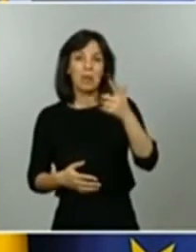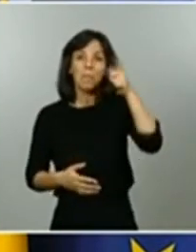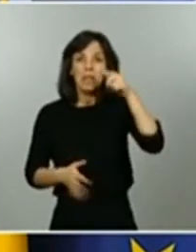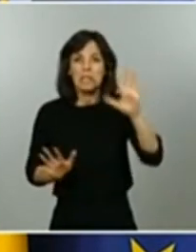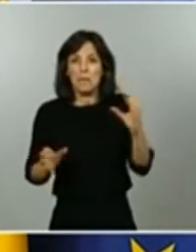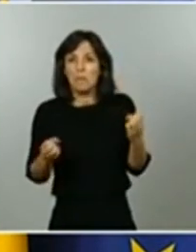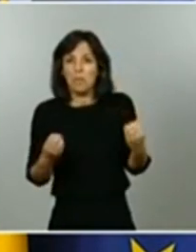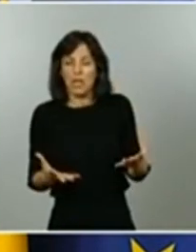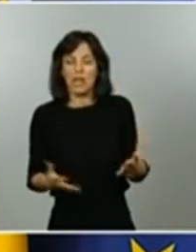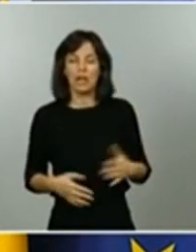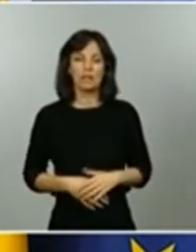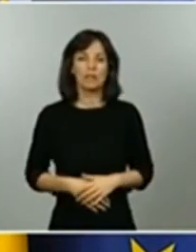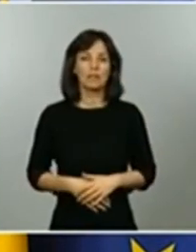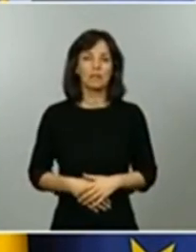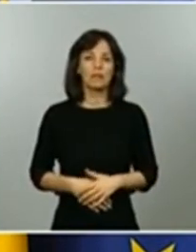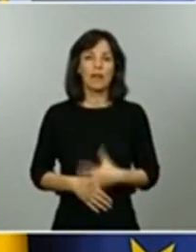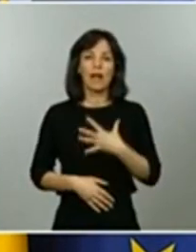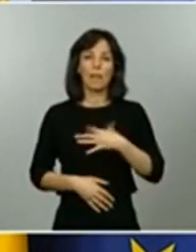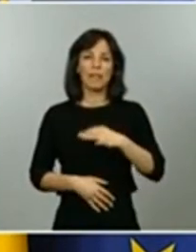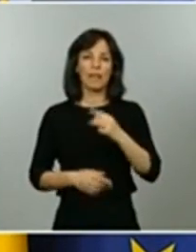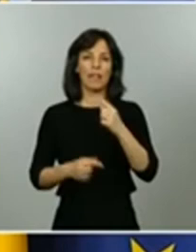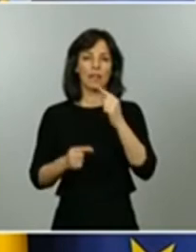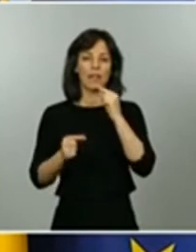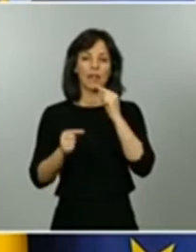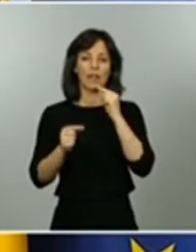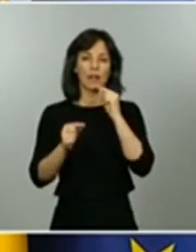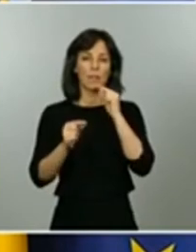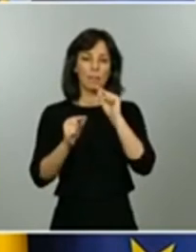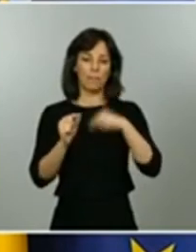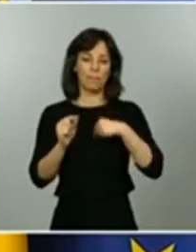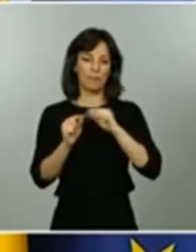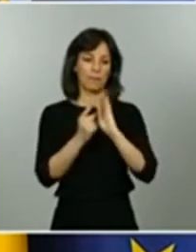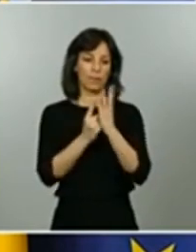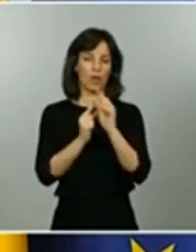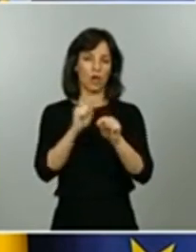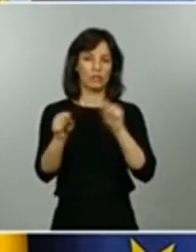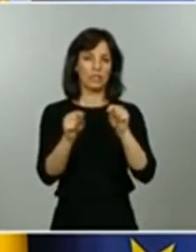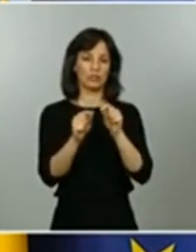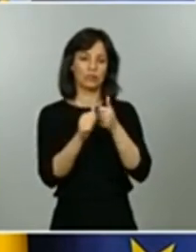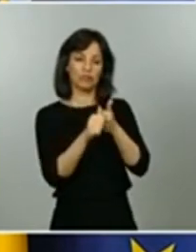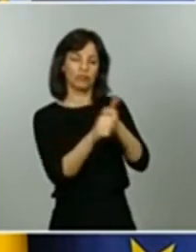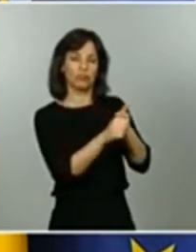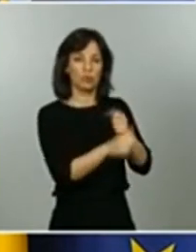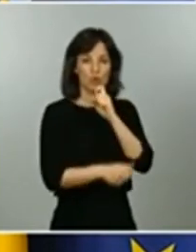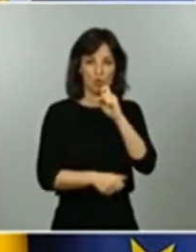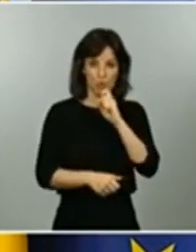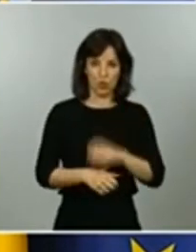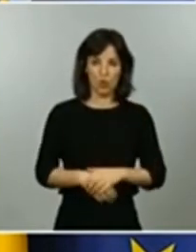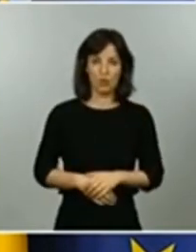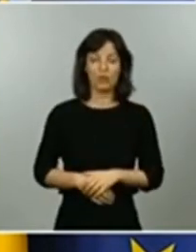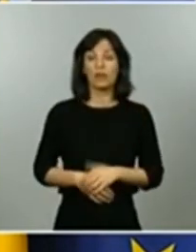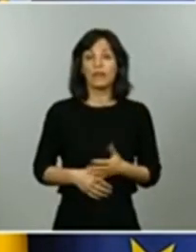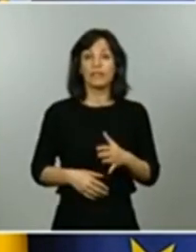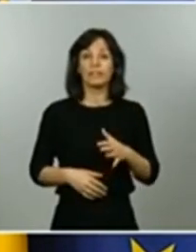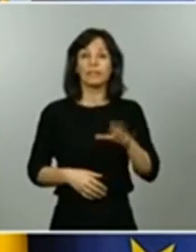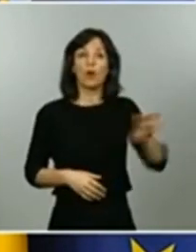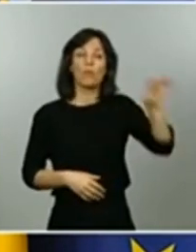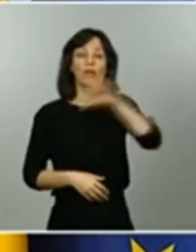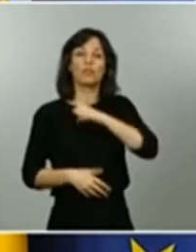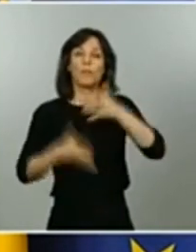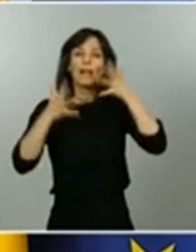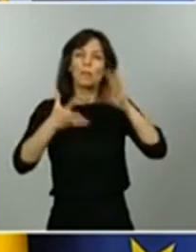seguimiento de contactos y cada comunidad autonómica a territorio va a tener su recomendación específica que permita